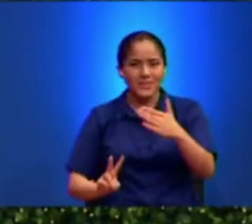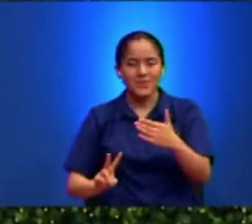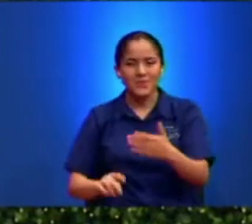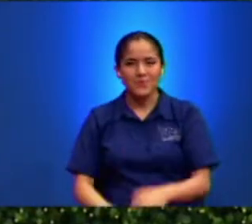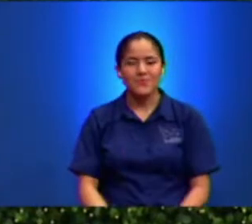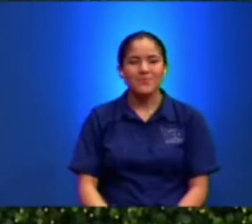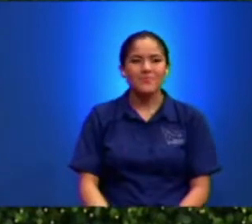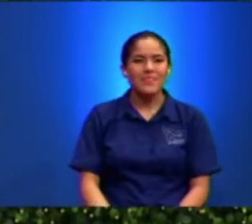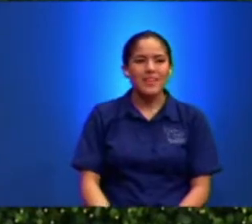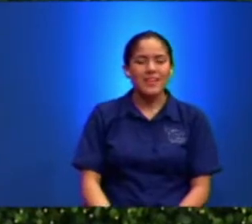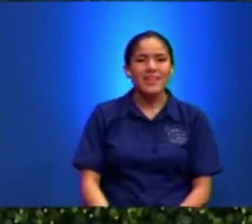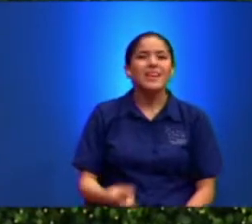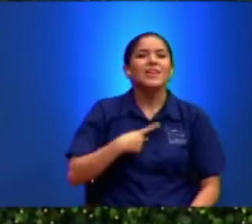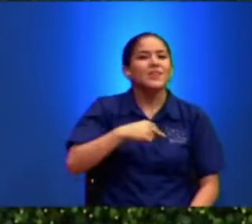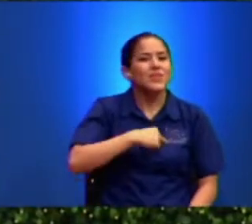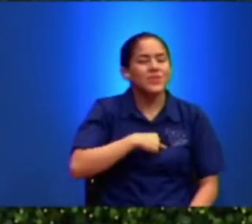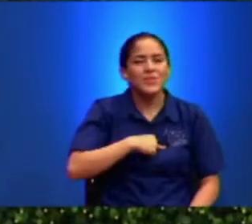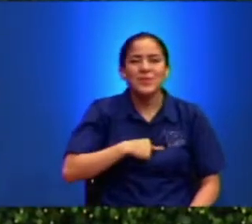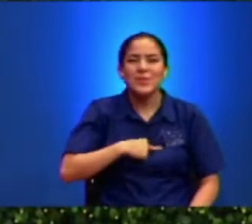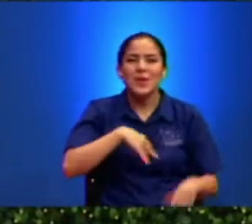Entre Todos Estamos Predicando